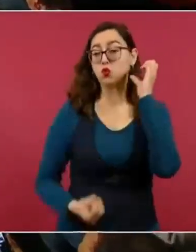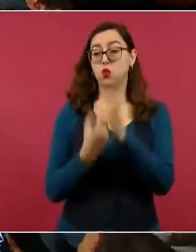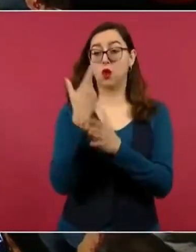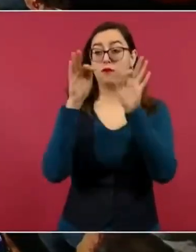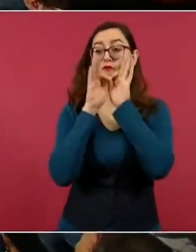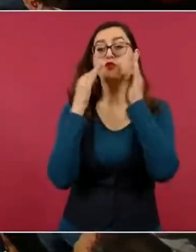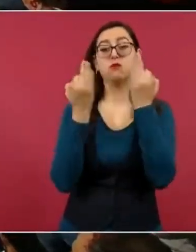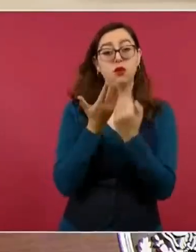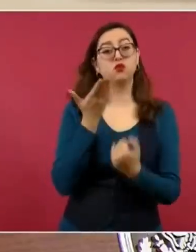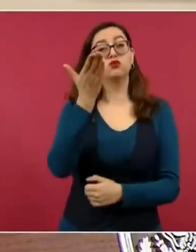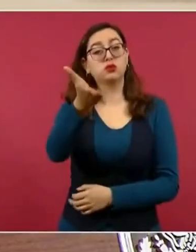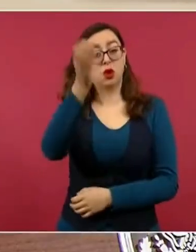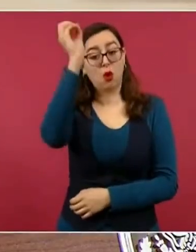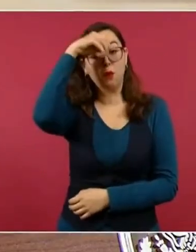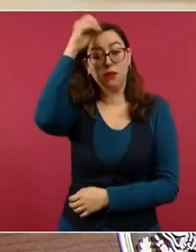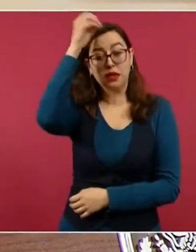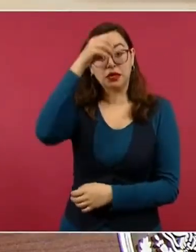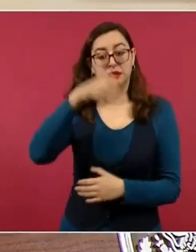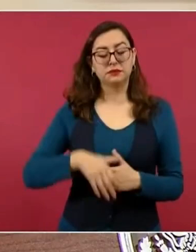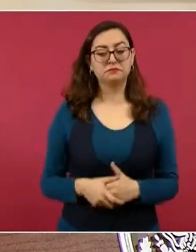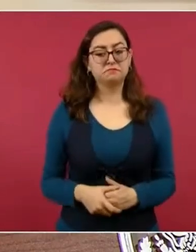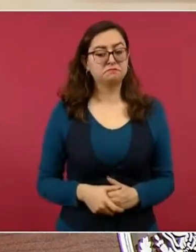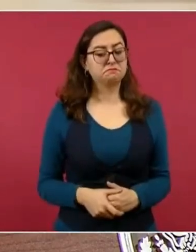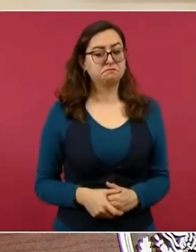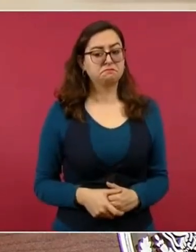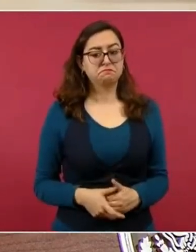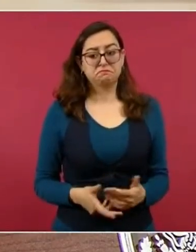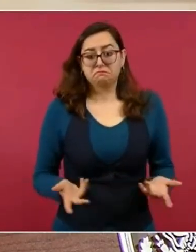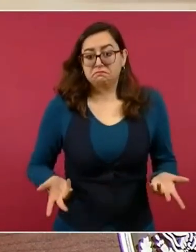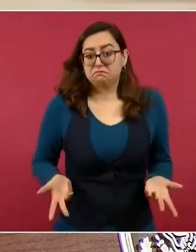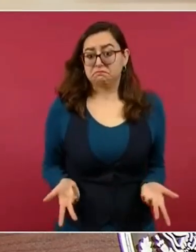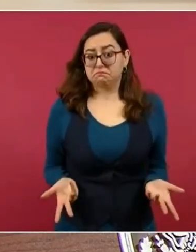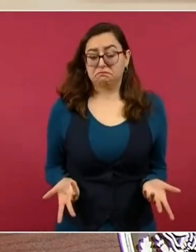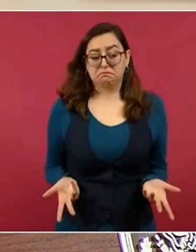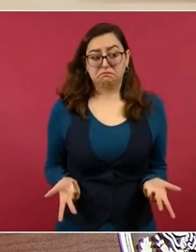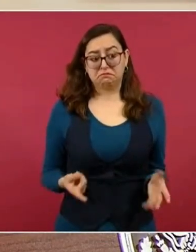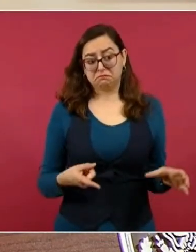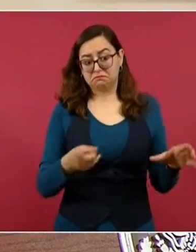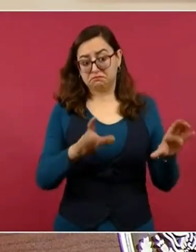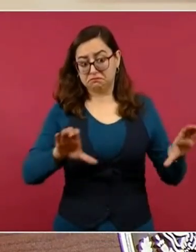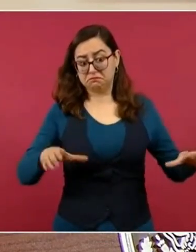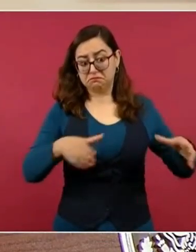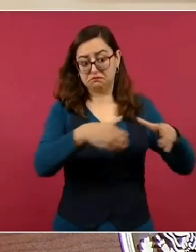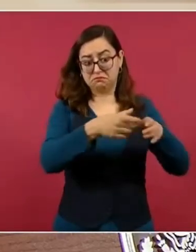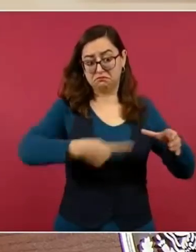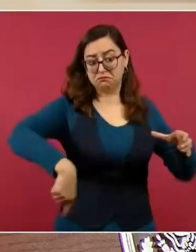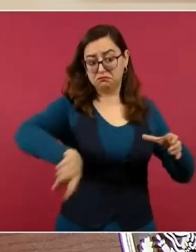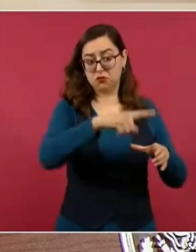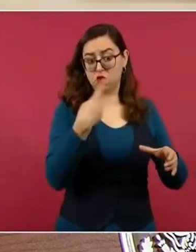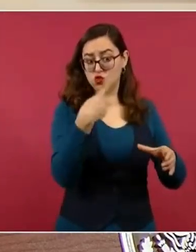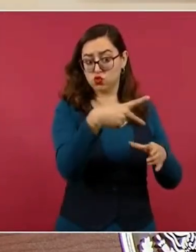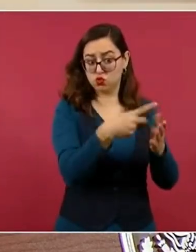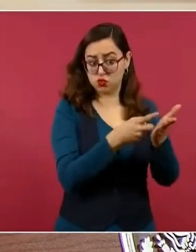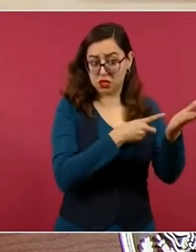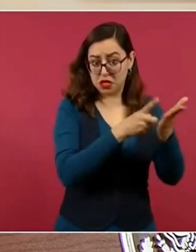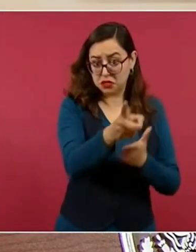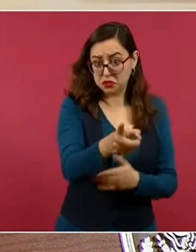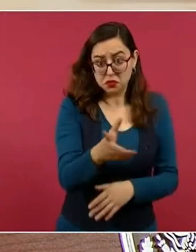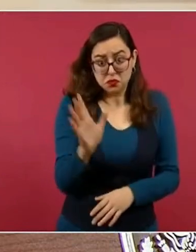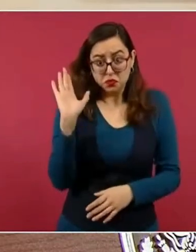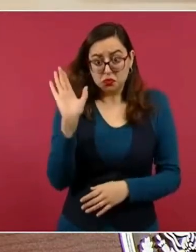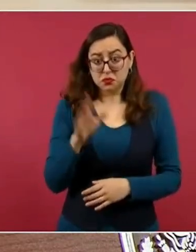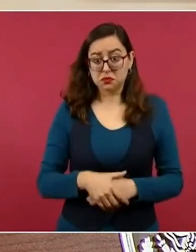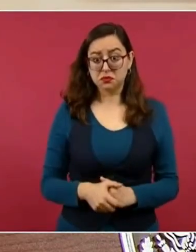de agruparse y están en contra de nosotros,